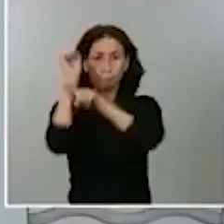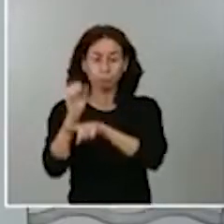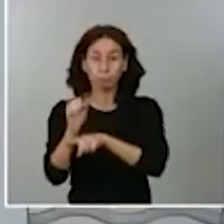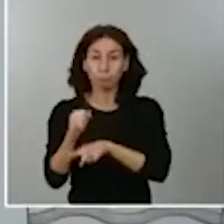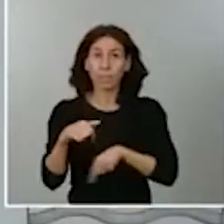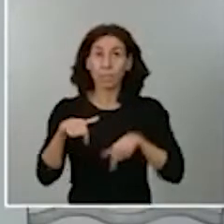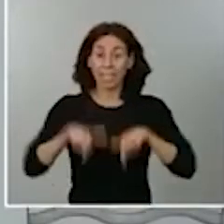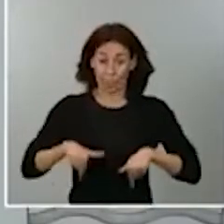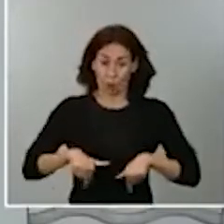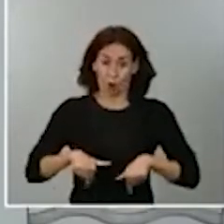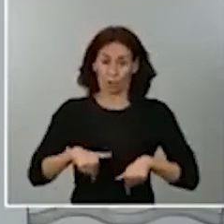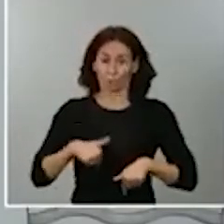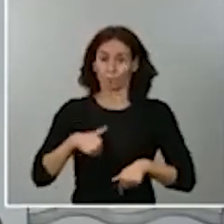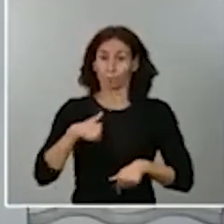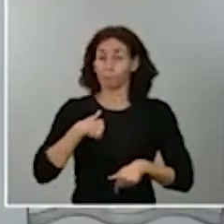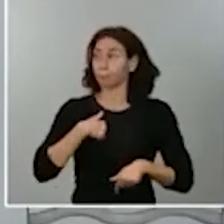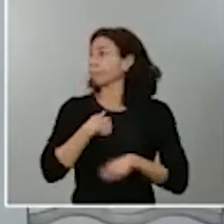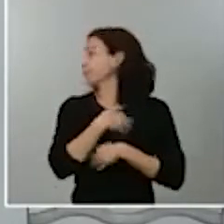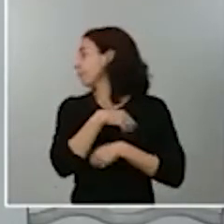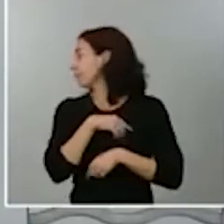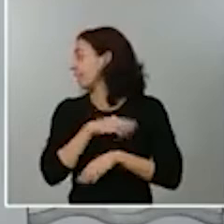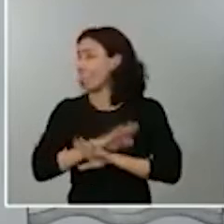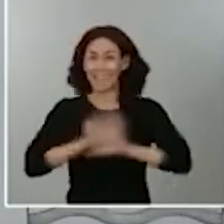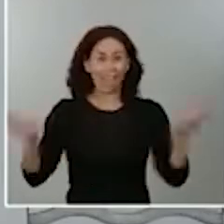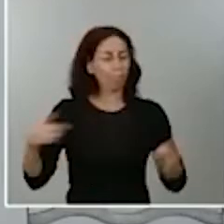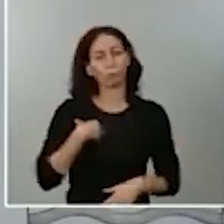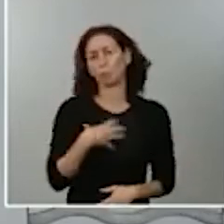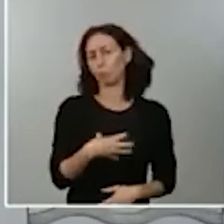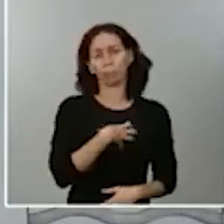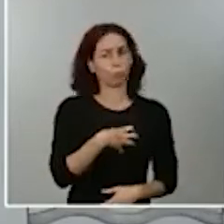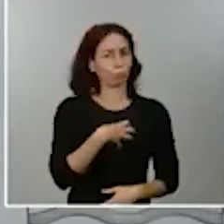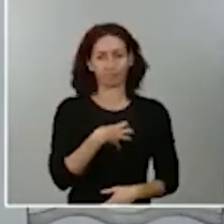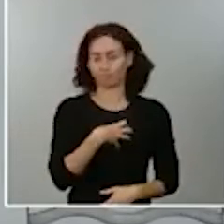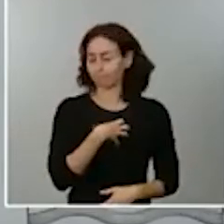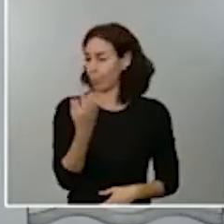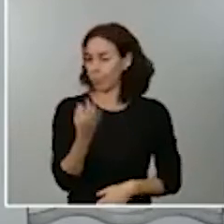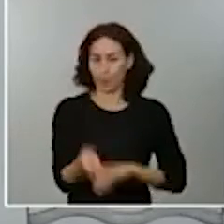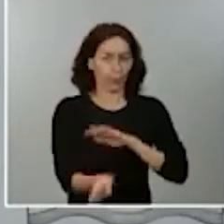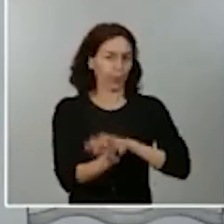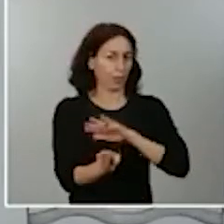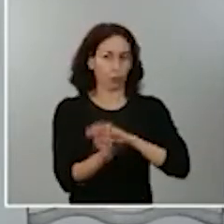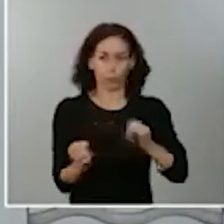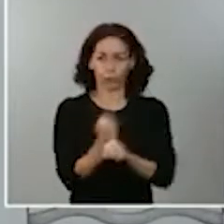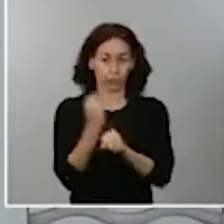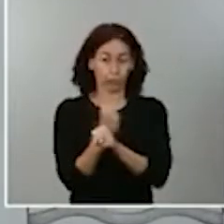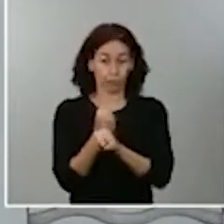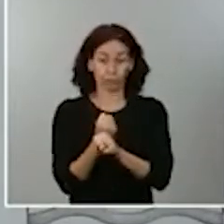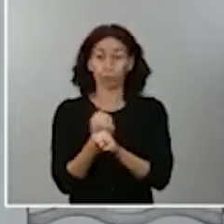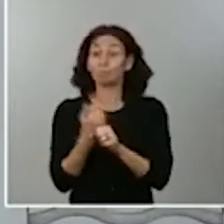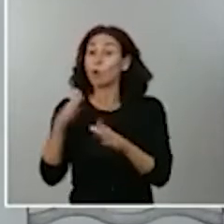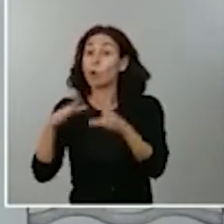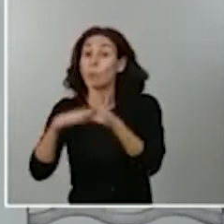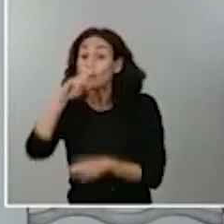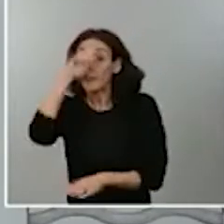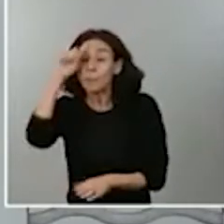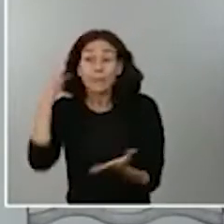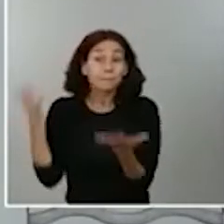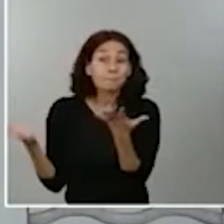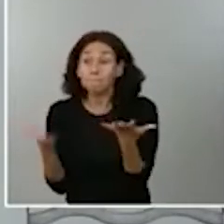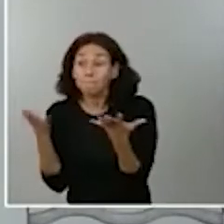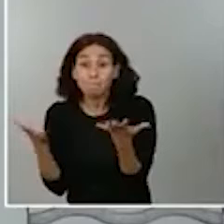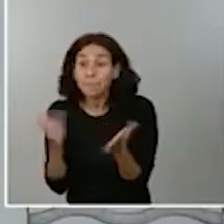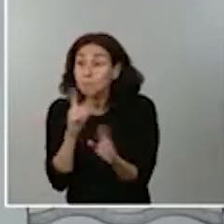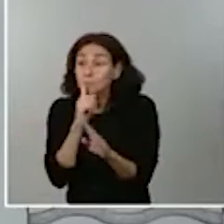Se ha legado aquí porque no se ha actuado antes por parte de la Comunidad de Madrid y el Gobierno ha tenido que hacerlo. Y lo ha hecho pensando en la protección de la salud